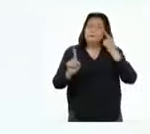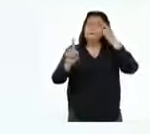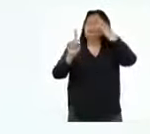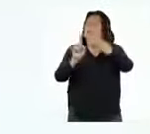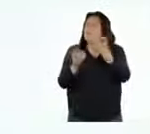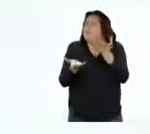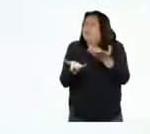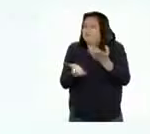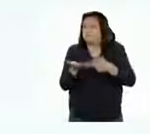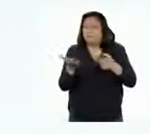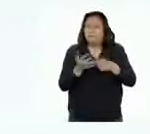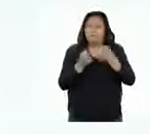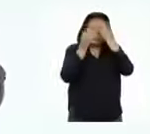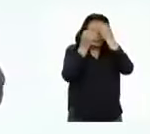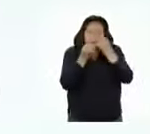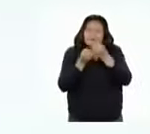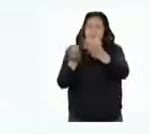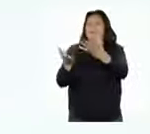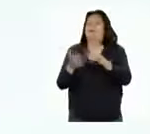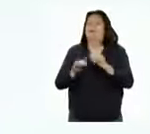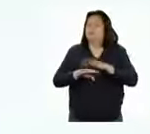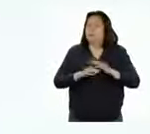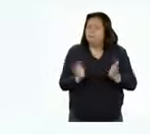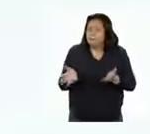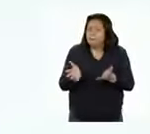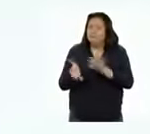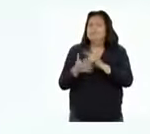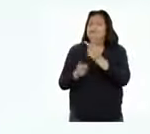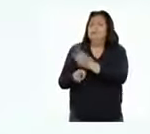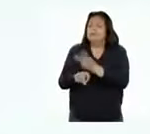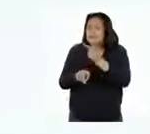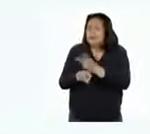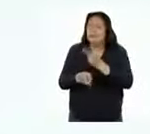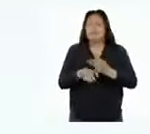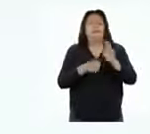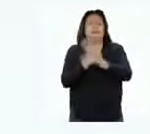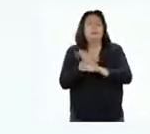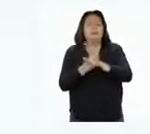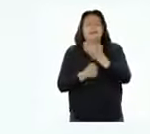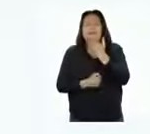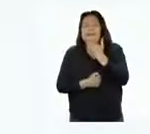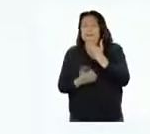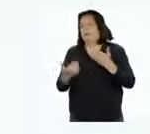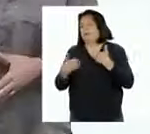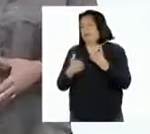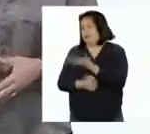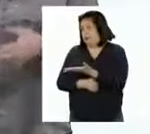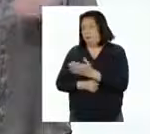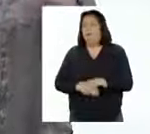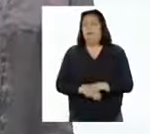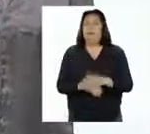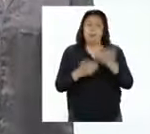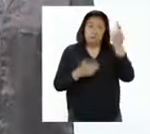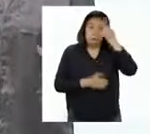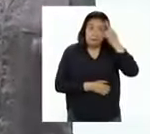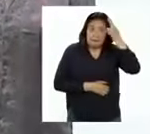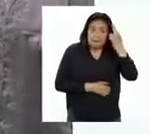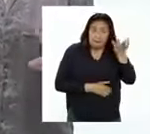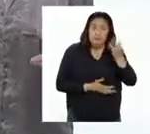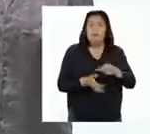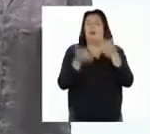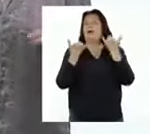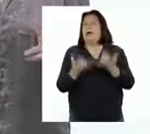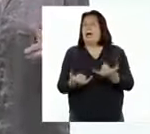propósito de informar y promover el cuidado y la protección de los animales. Por eso,